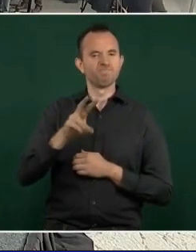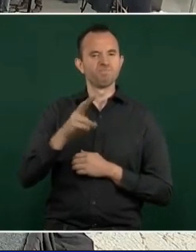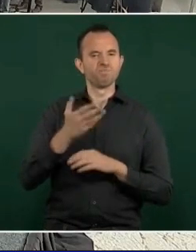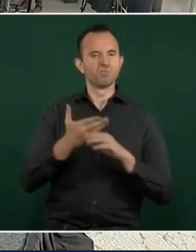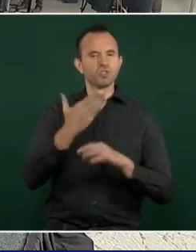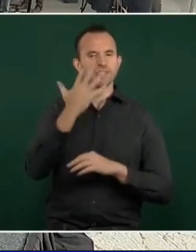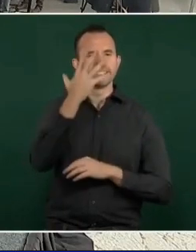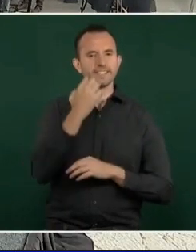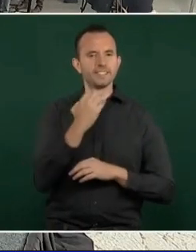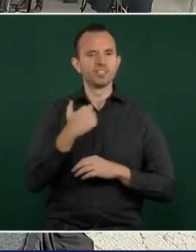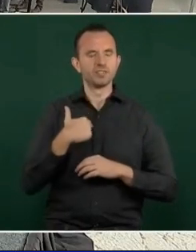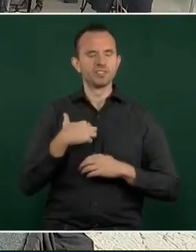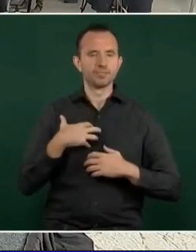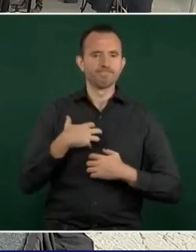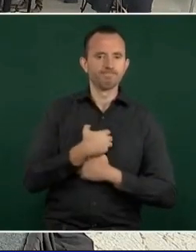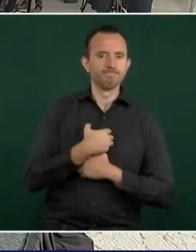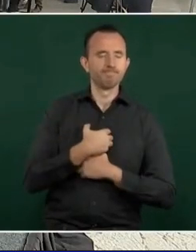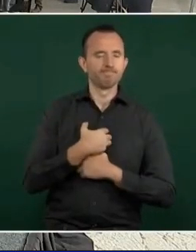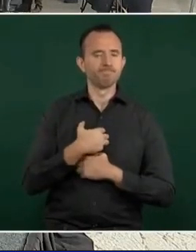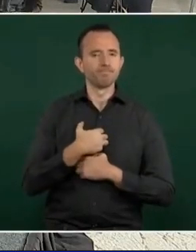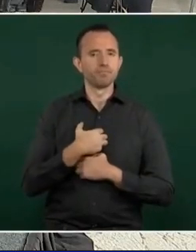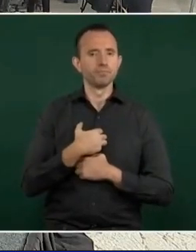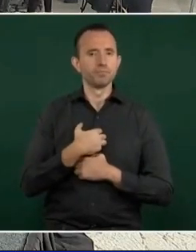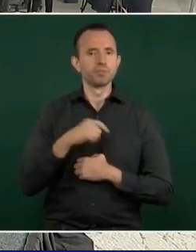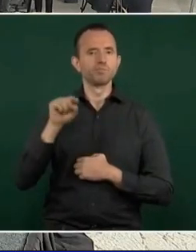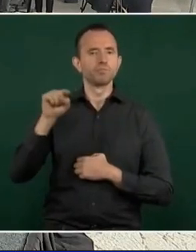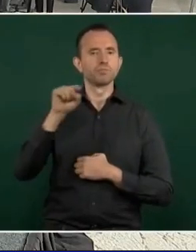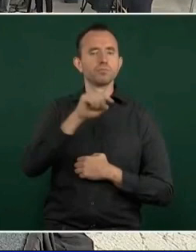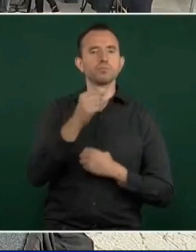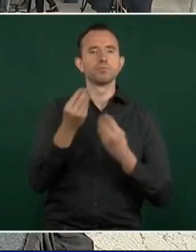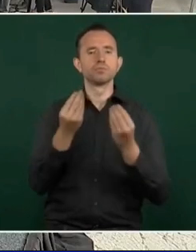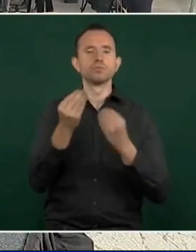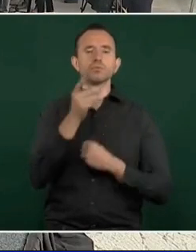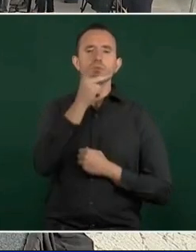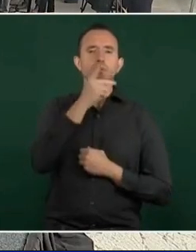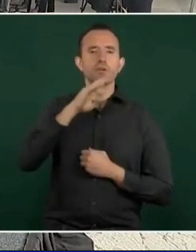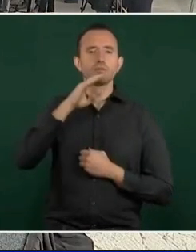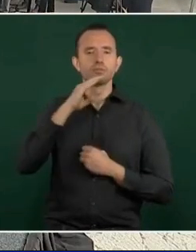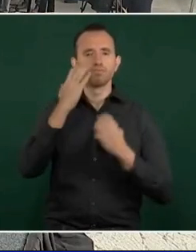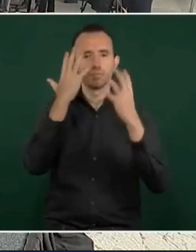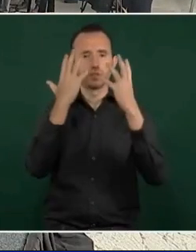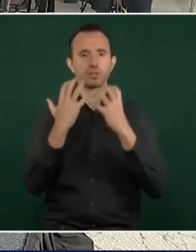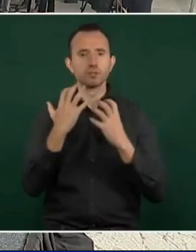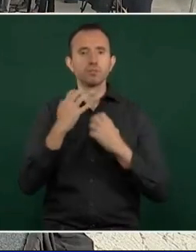para los padres, para las madres,